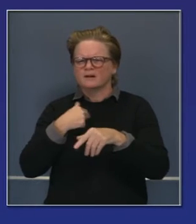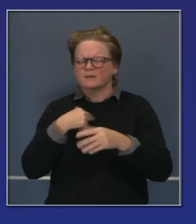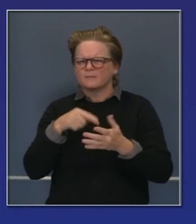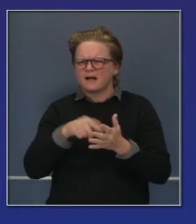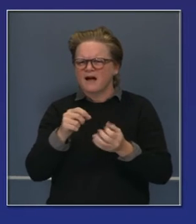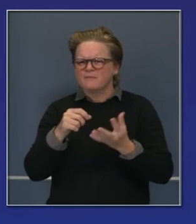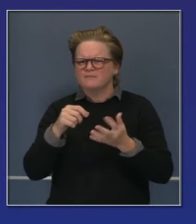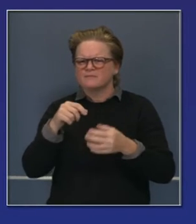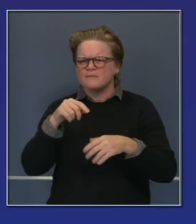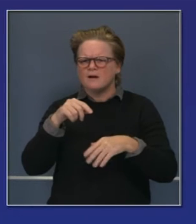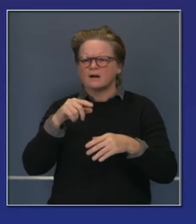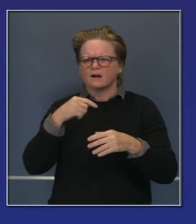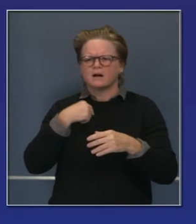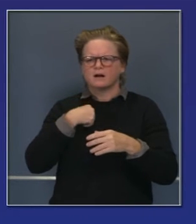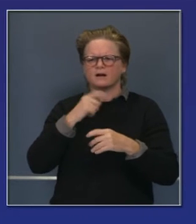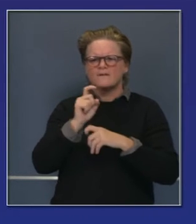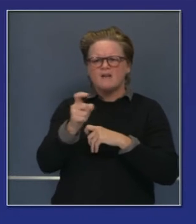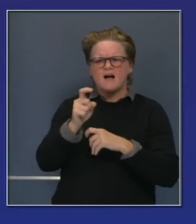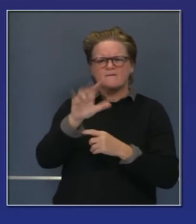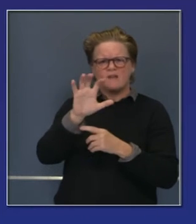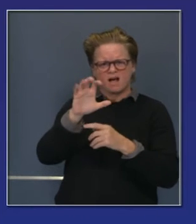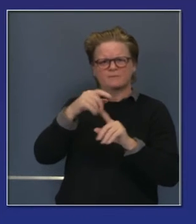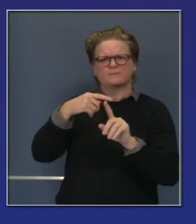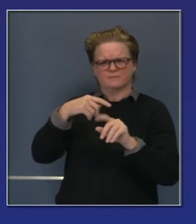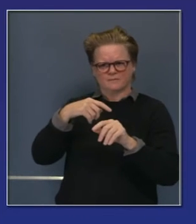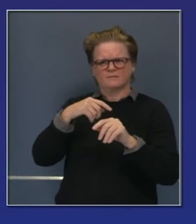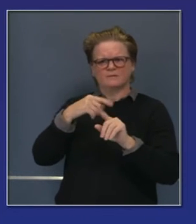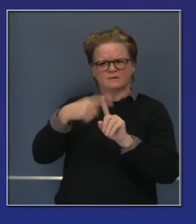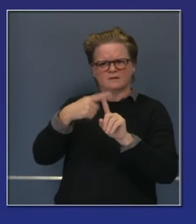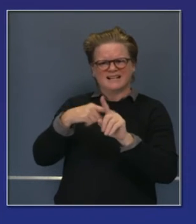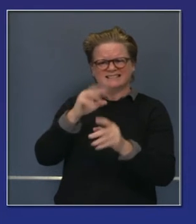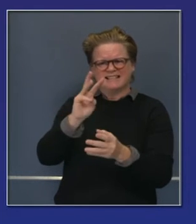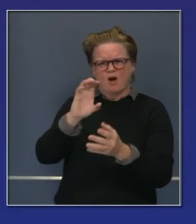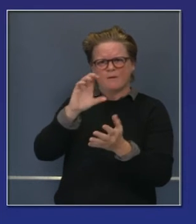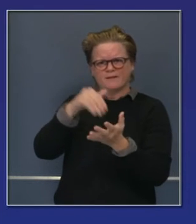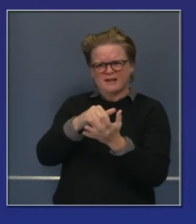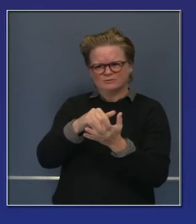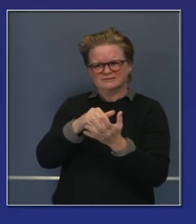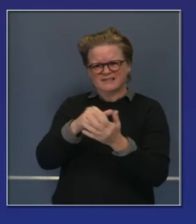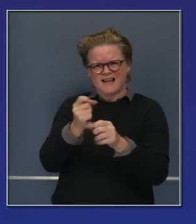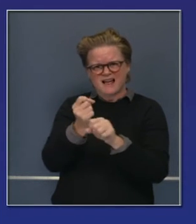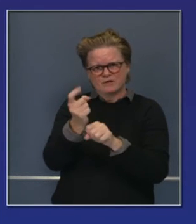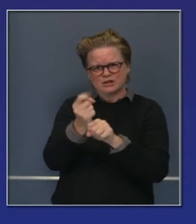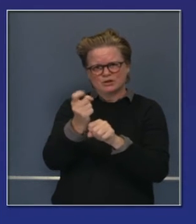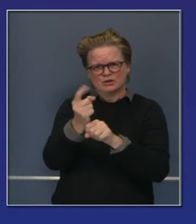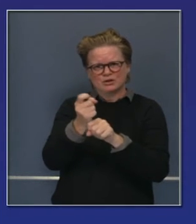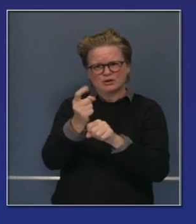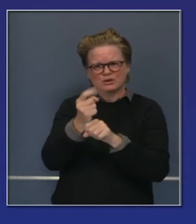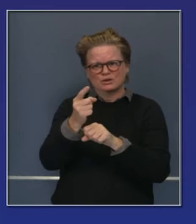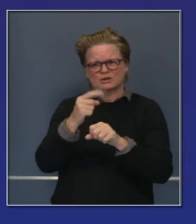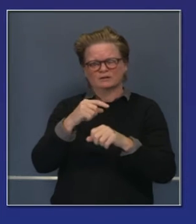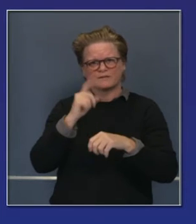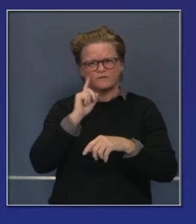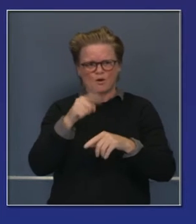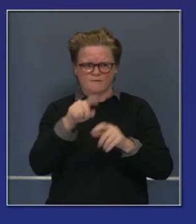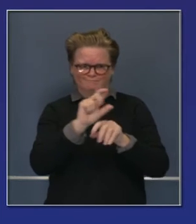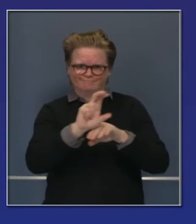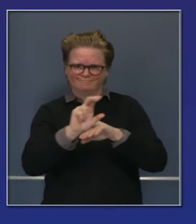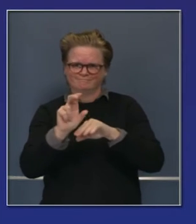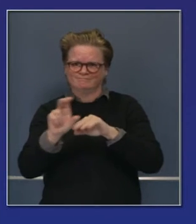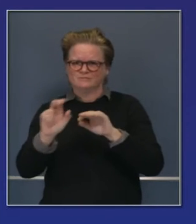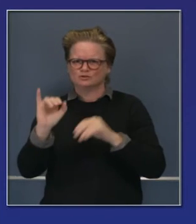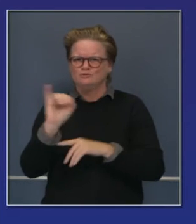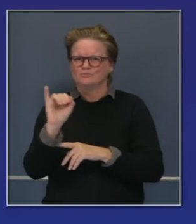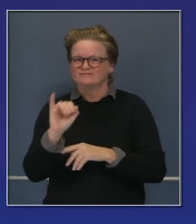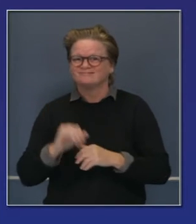bastante bien. Pero no hemos terminado y falta mucho por hacer. Por todo el trabajo genial que hemos hecho, si se fijan en California,